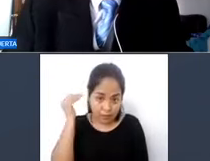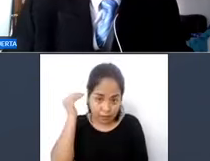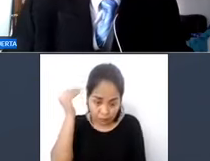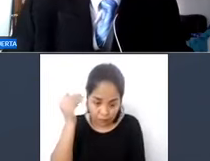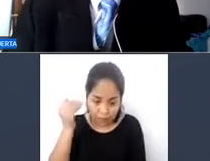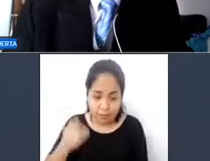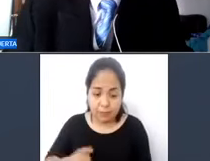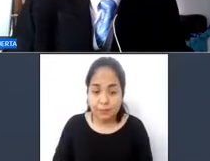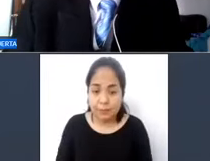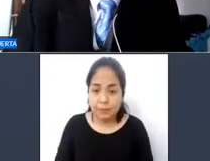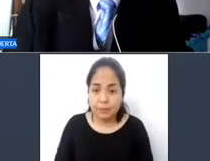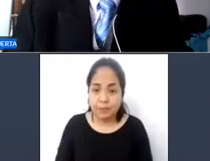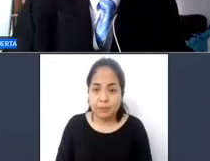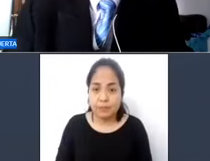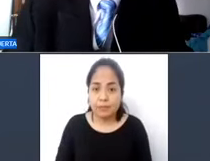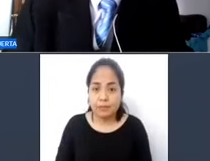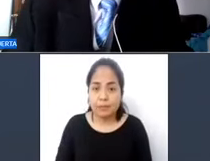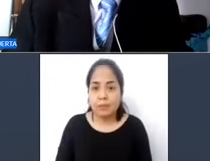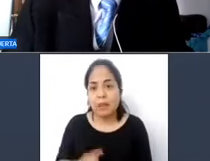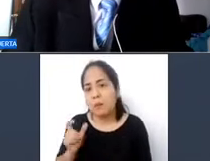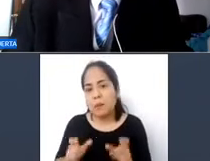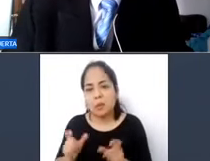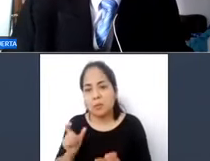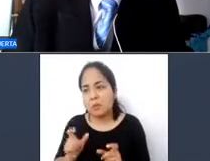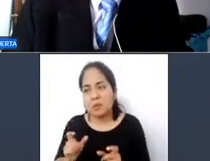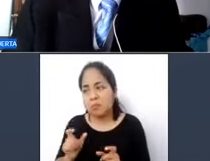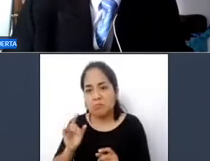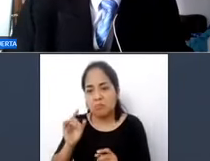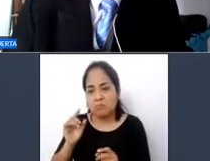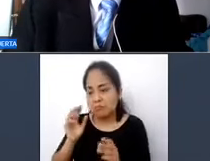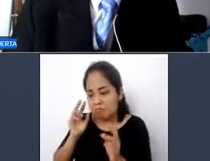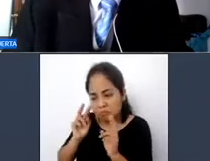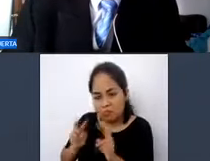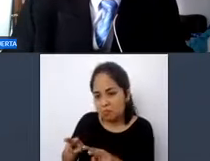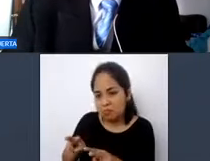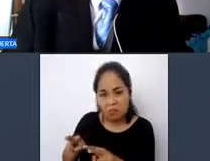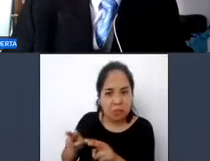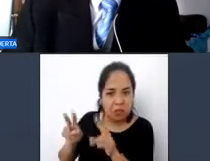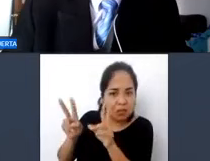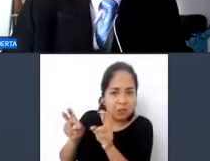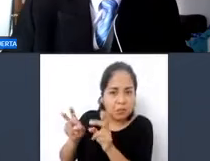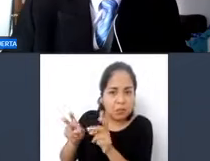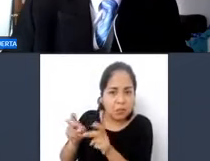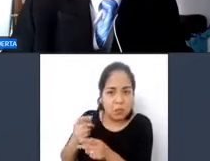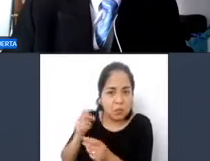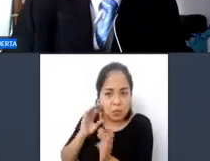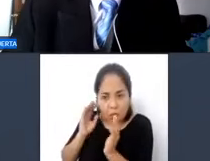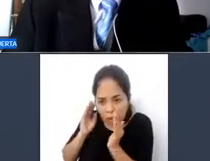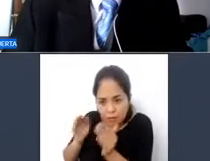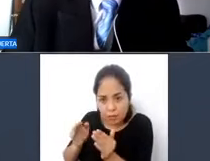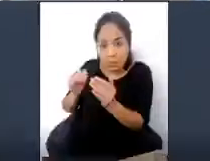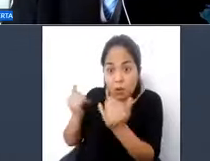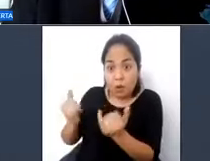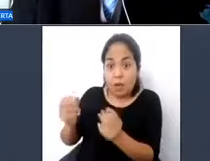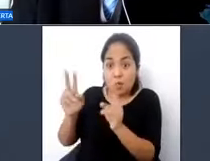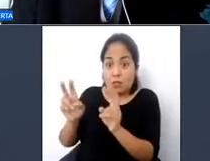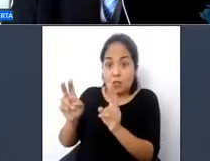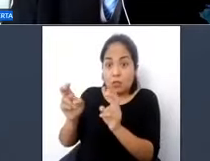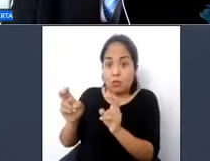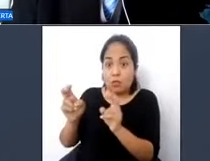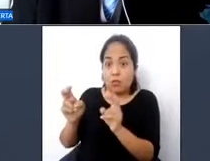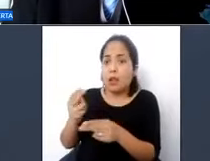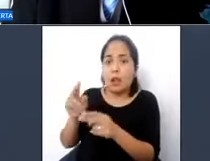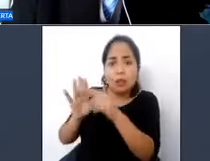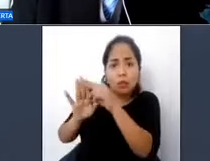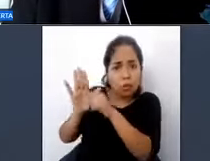Nadie le hacía caso con ese título y ahora que le han cambiado de título porque no ha cambiado la norma en